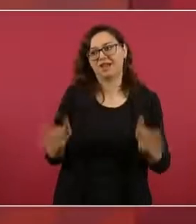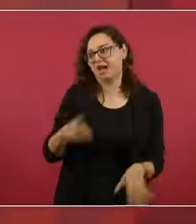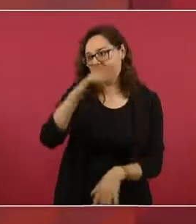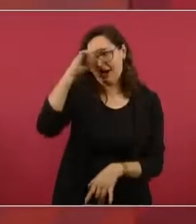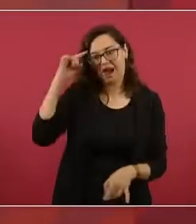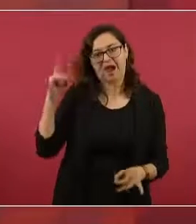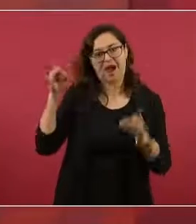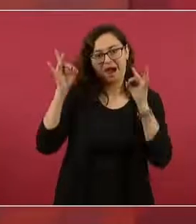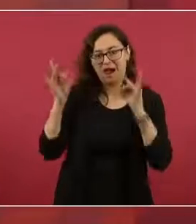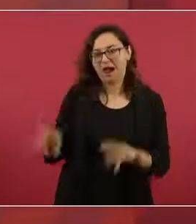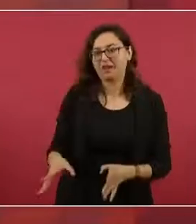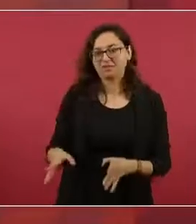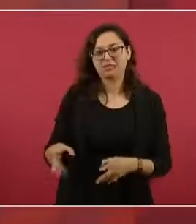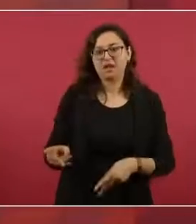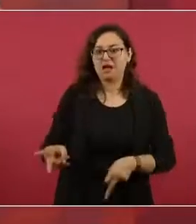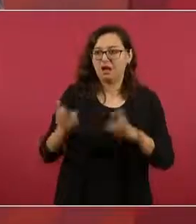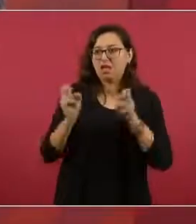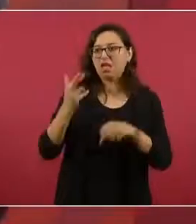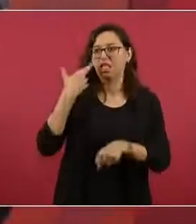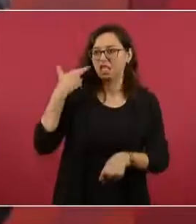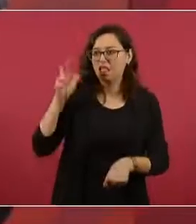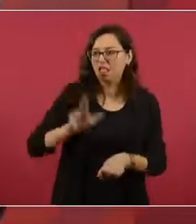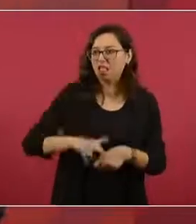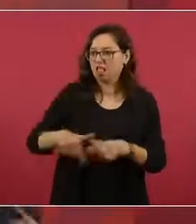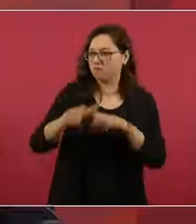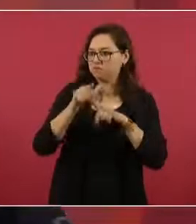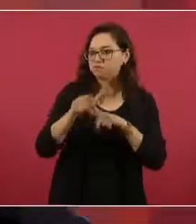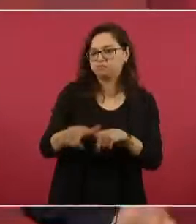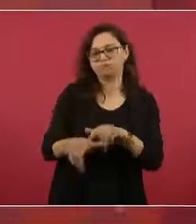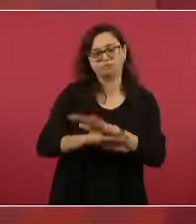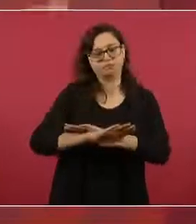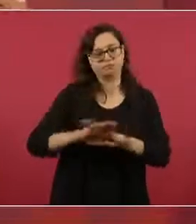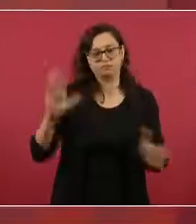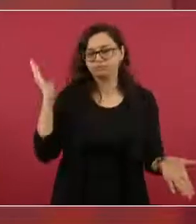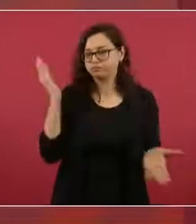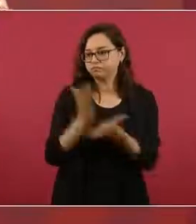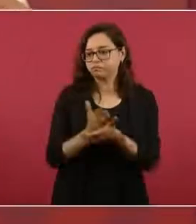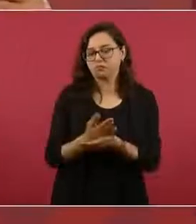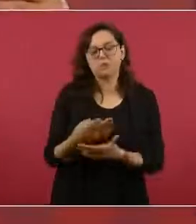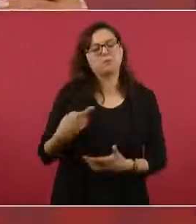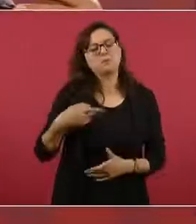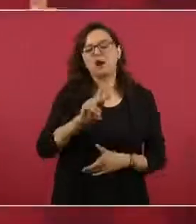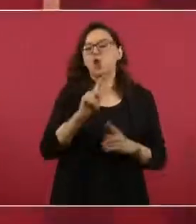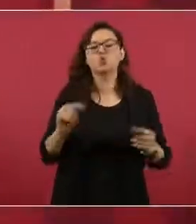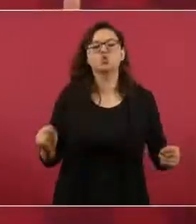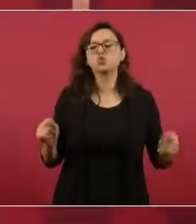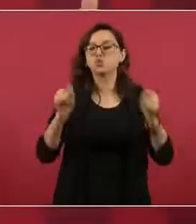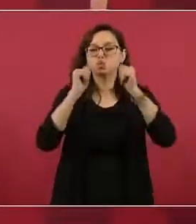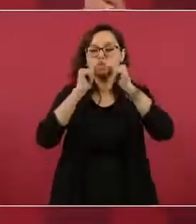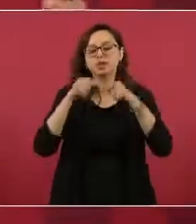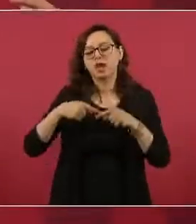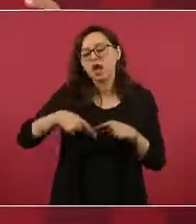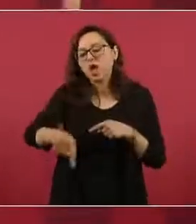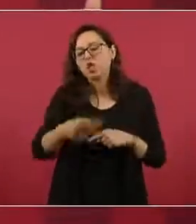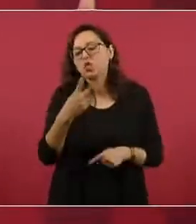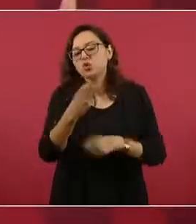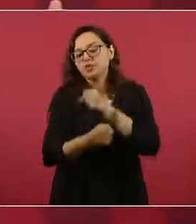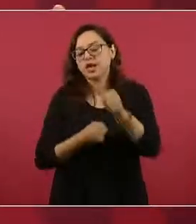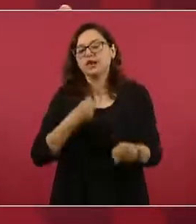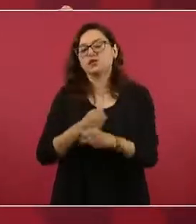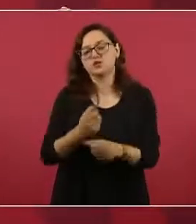Pero de todas maneras vamos a dejar protegido el país,